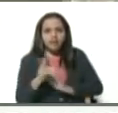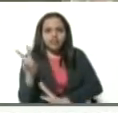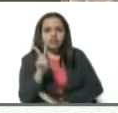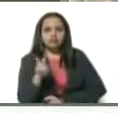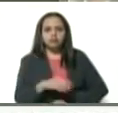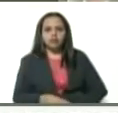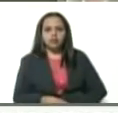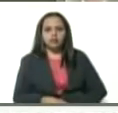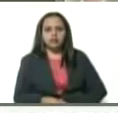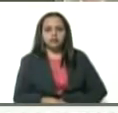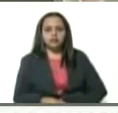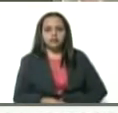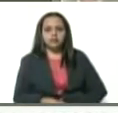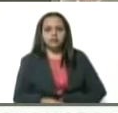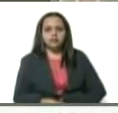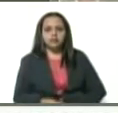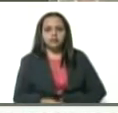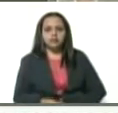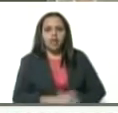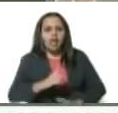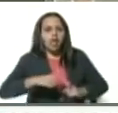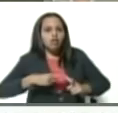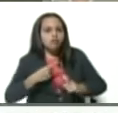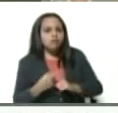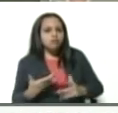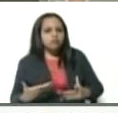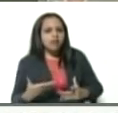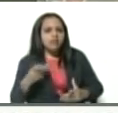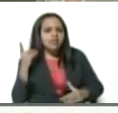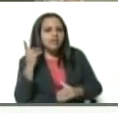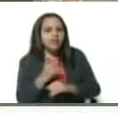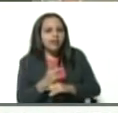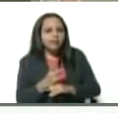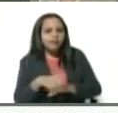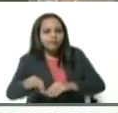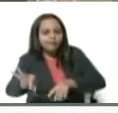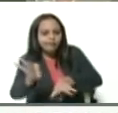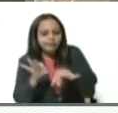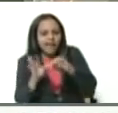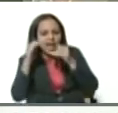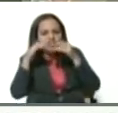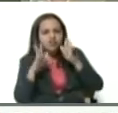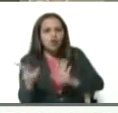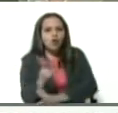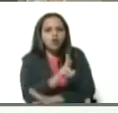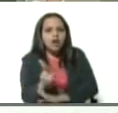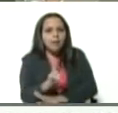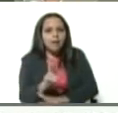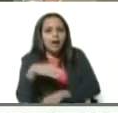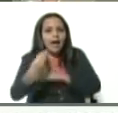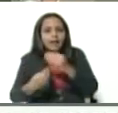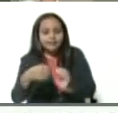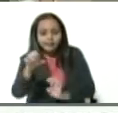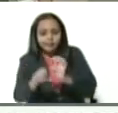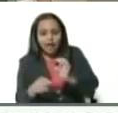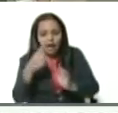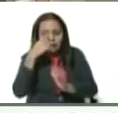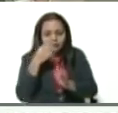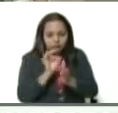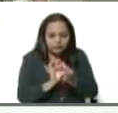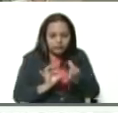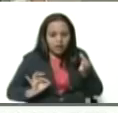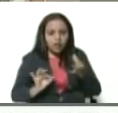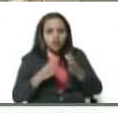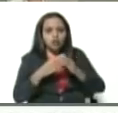Y por eso hay que ubicar y atender rápido, hacerle el PCR, las pruebas,